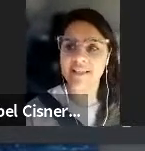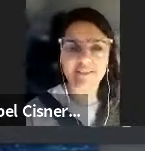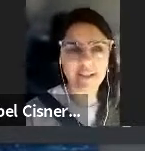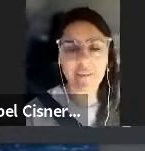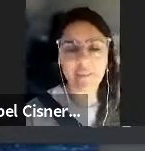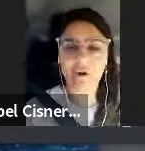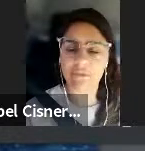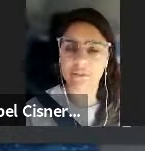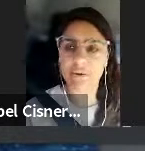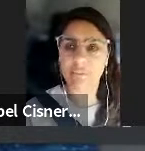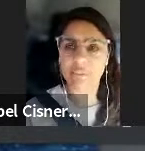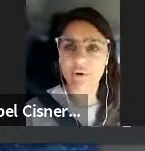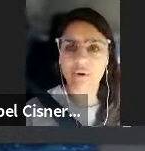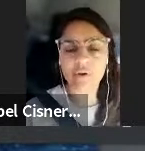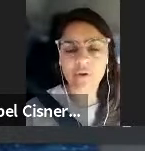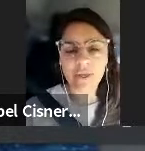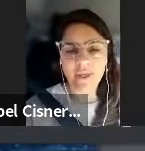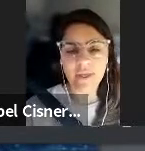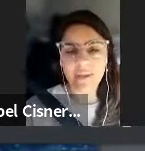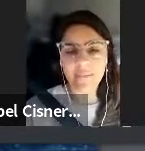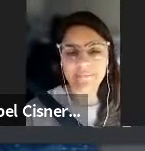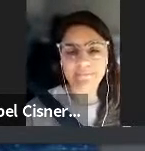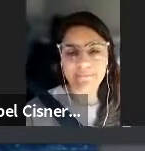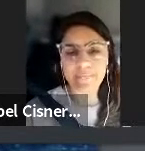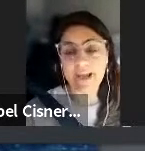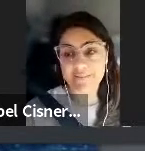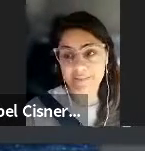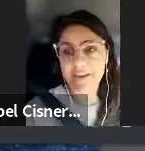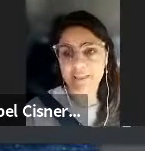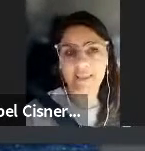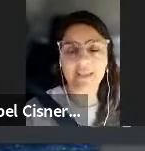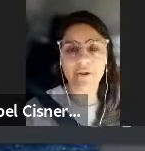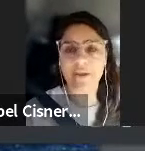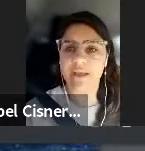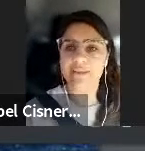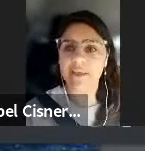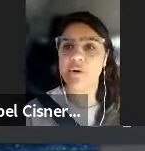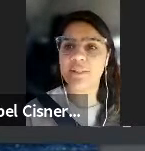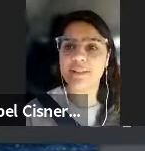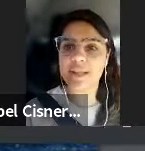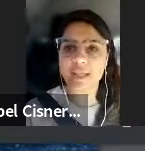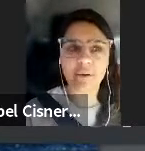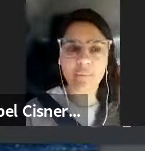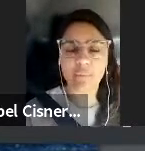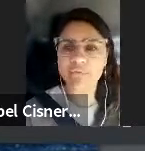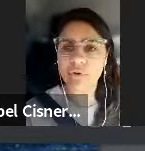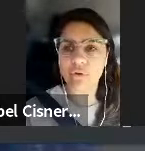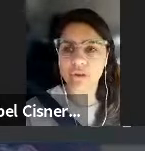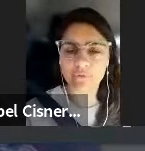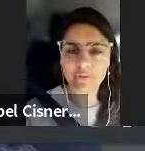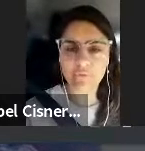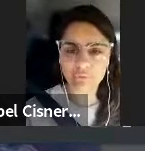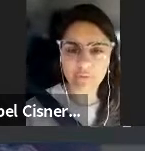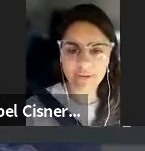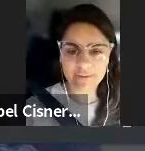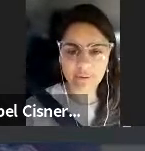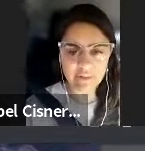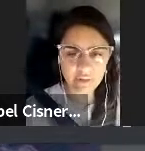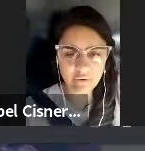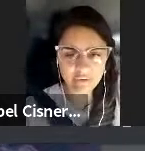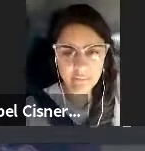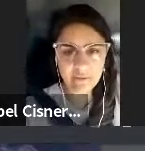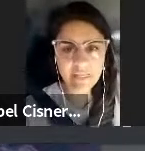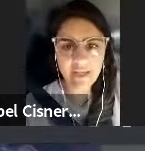ARSAT así que les voy a contar un poco acerca de lo que hacemos que tiene que ver mucho con la infraestructura